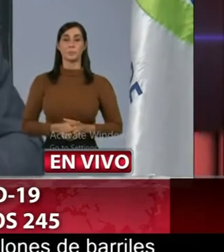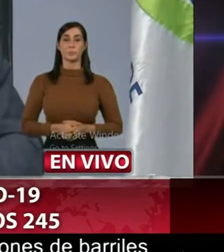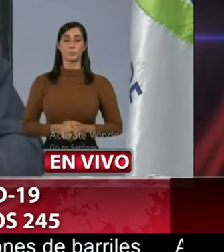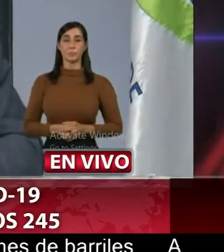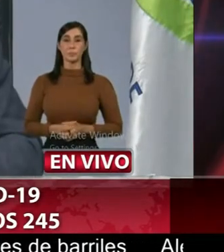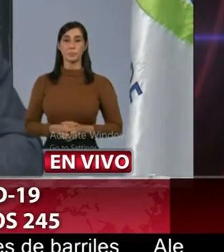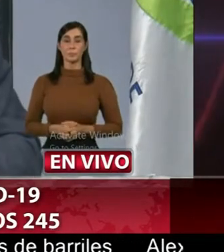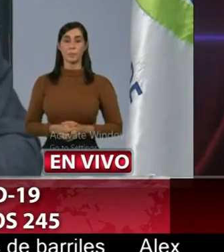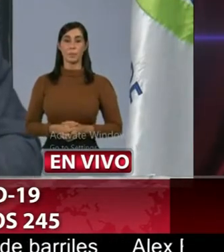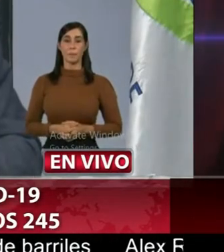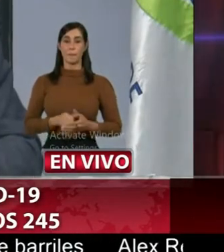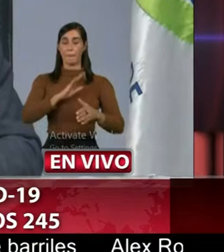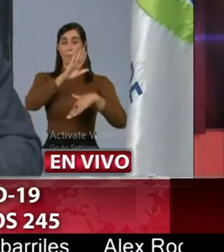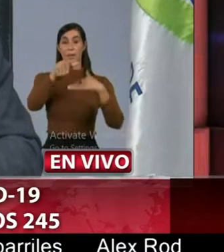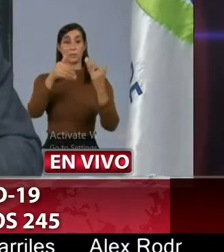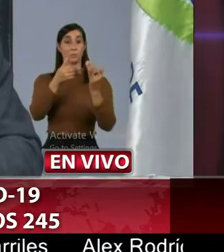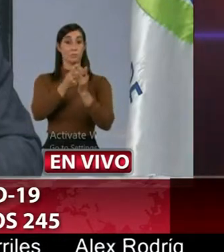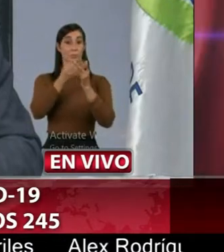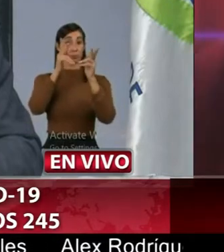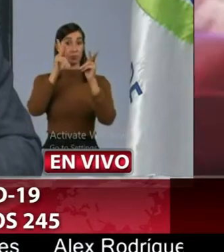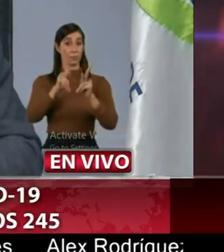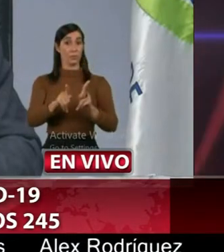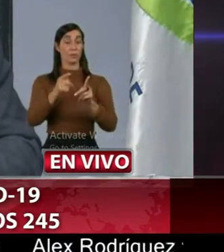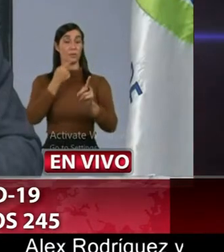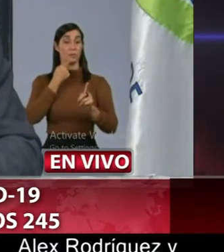a toda la ciudadanía